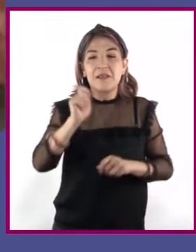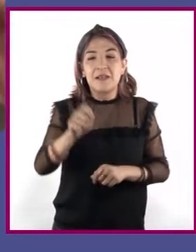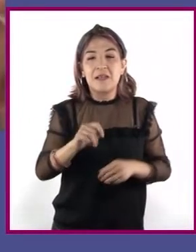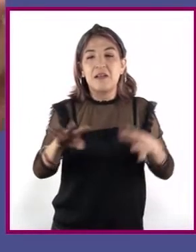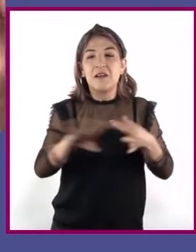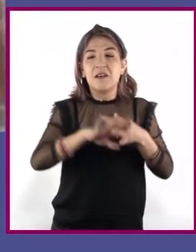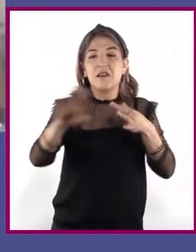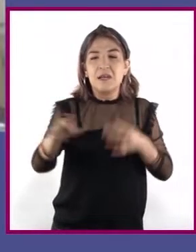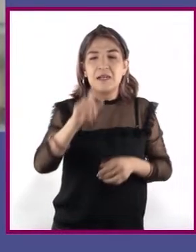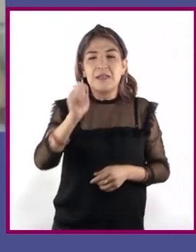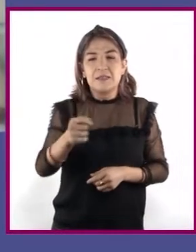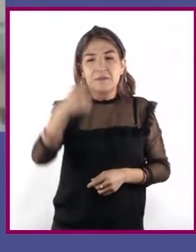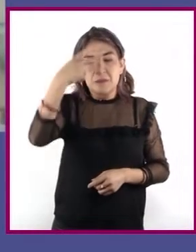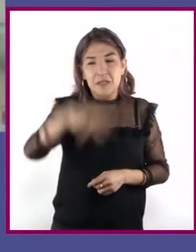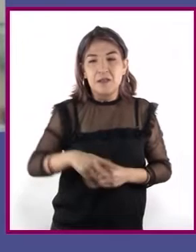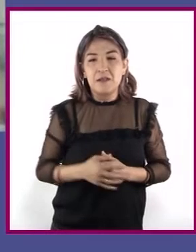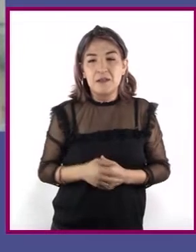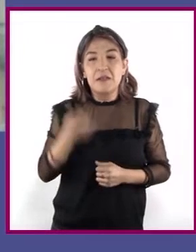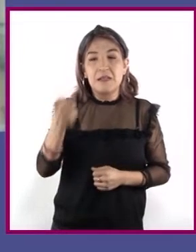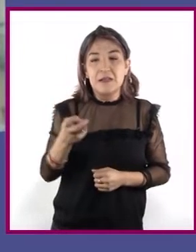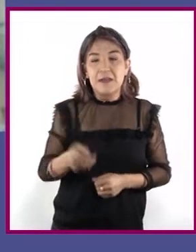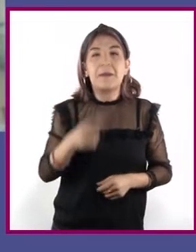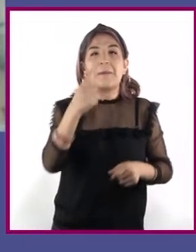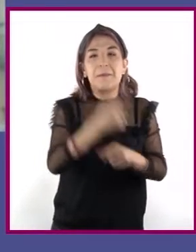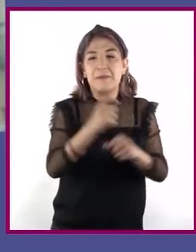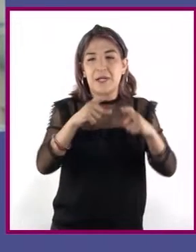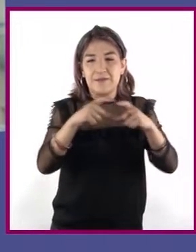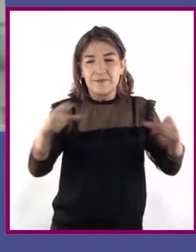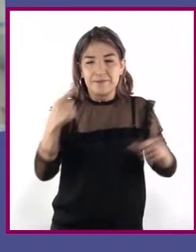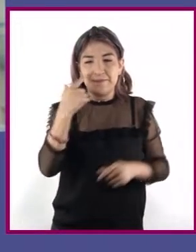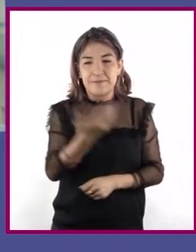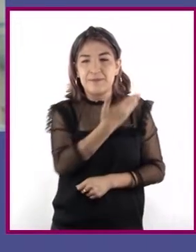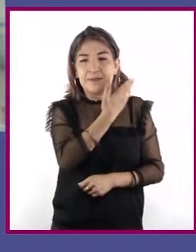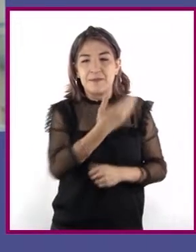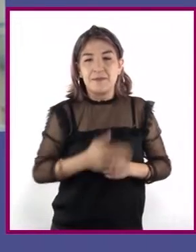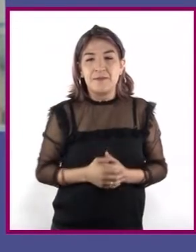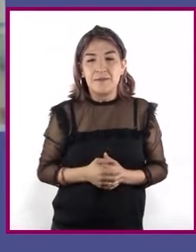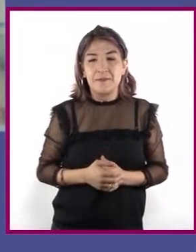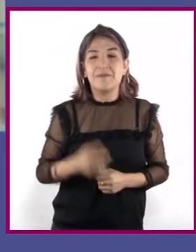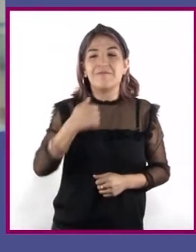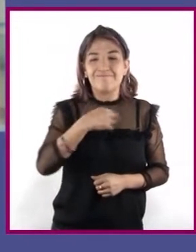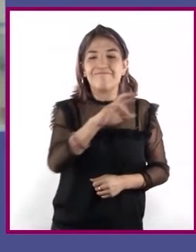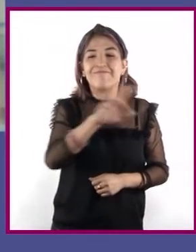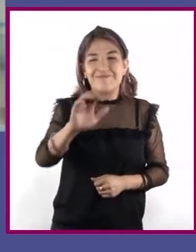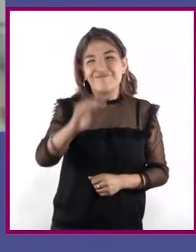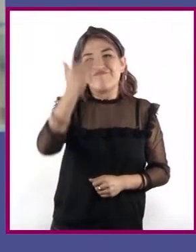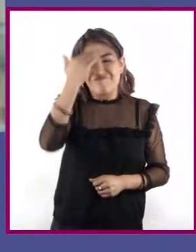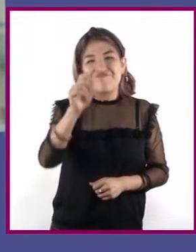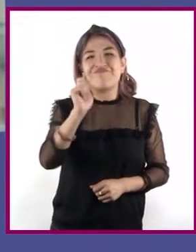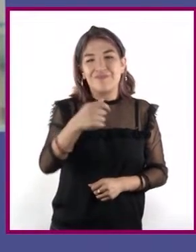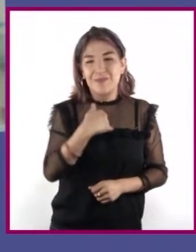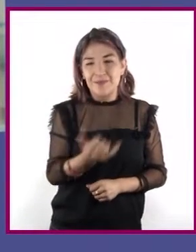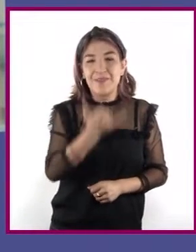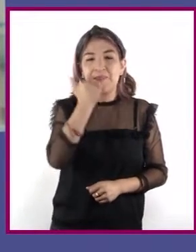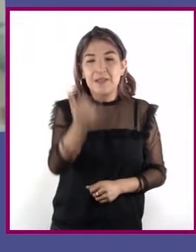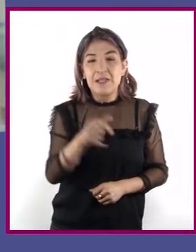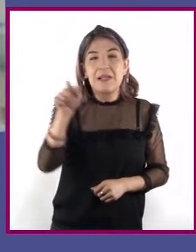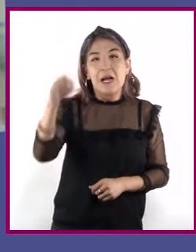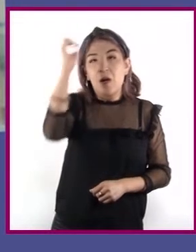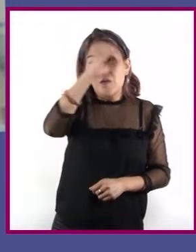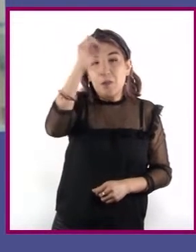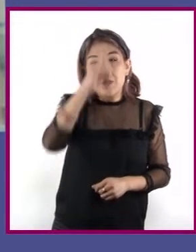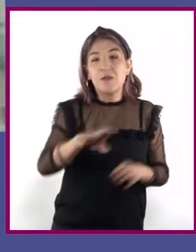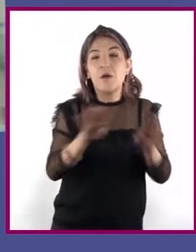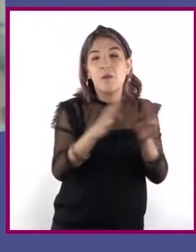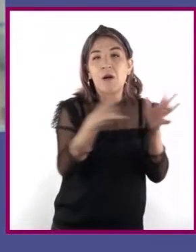migración de mexicanos. Esta fue la primera ficha que hice. Reconozco que me equivoqué, pues escribí la opinión del autor